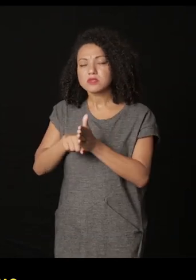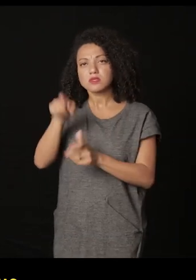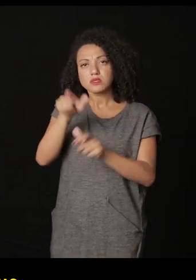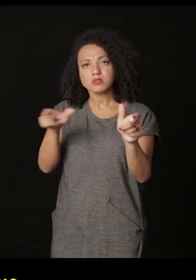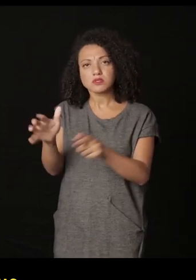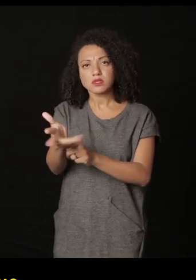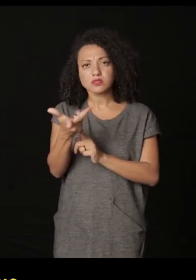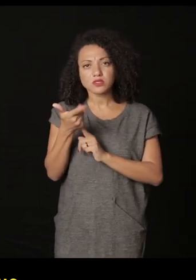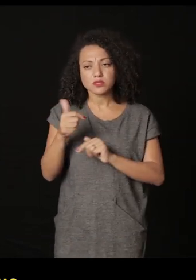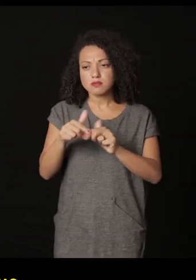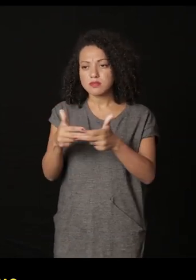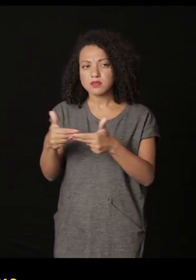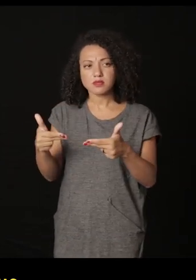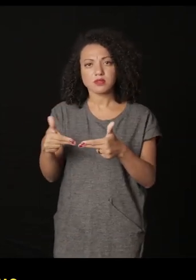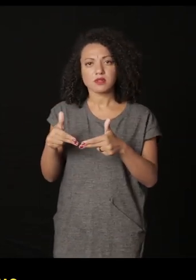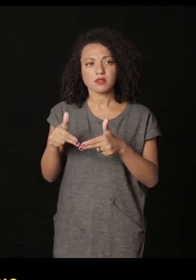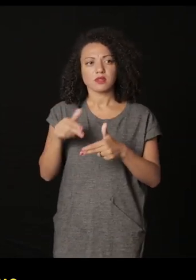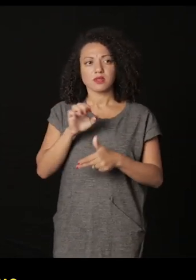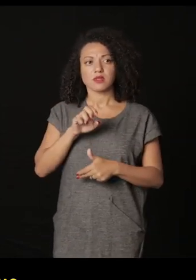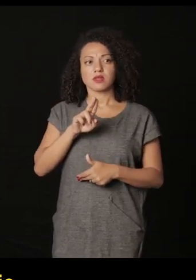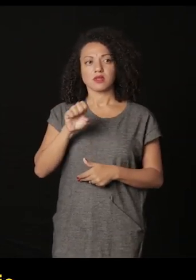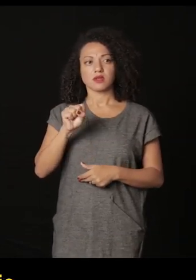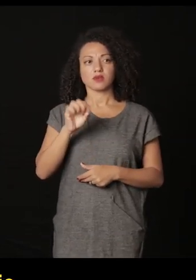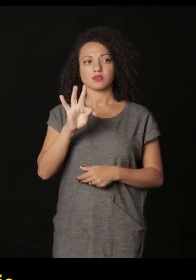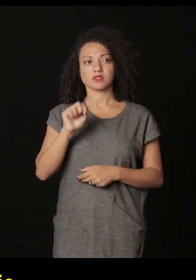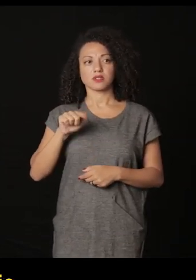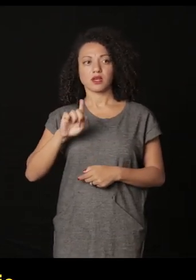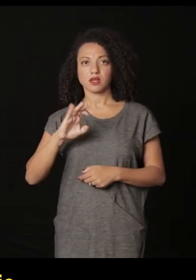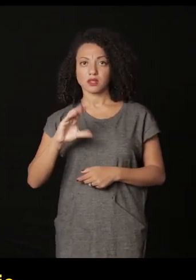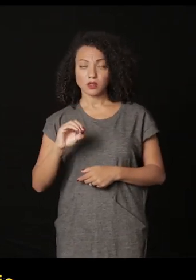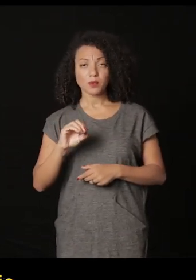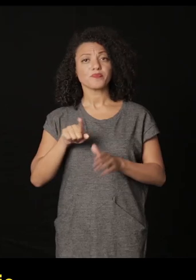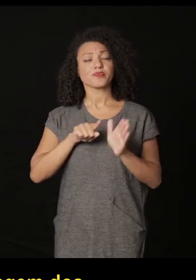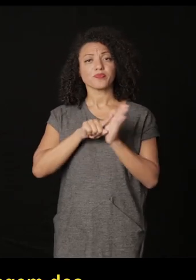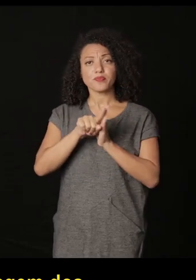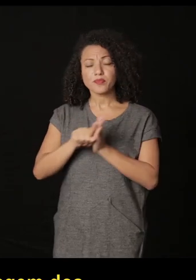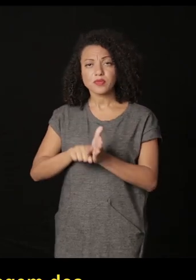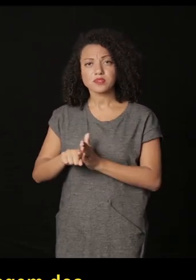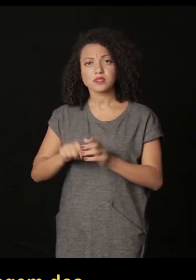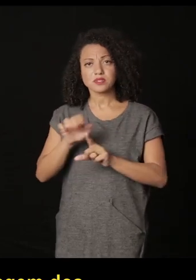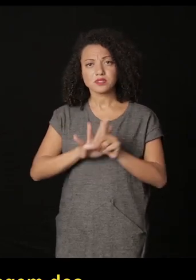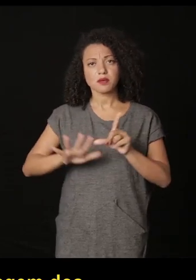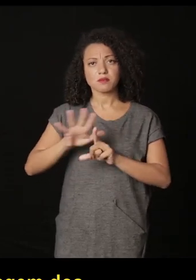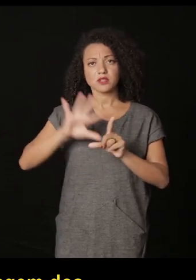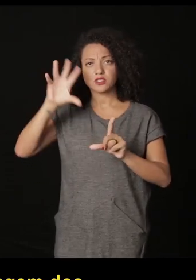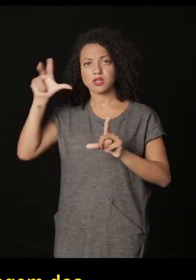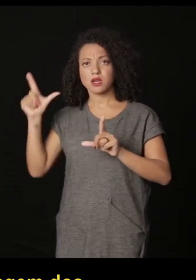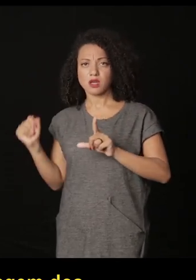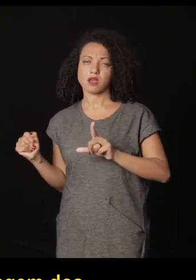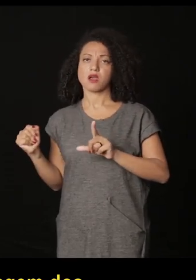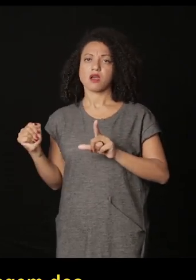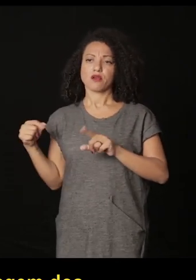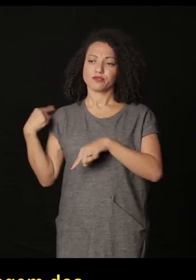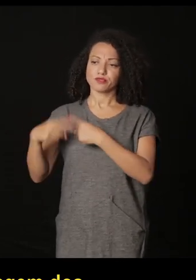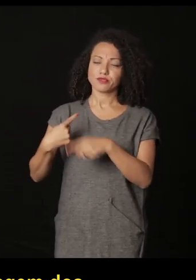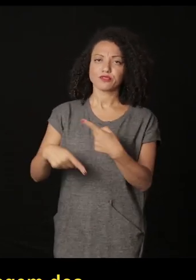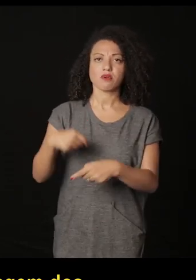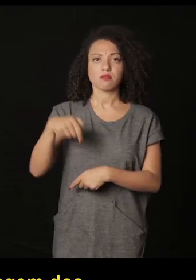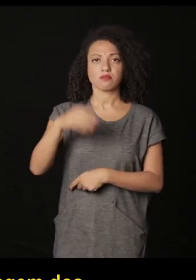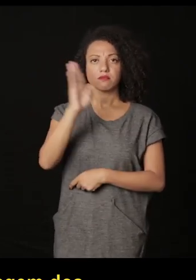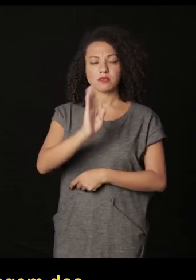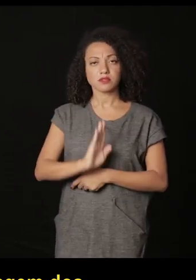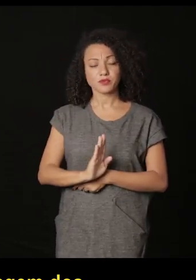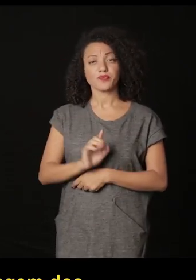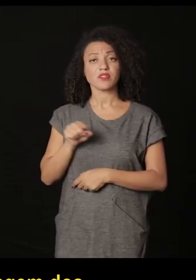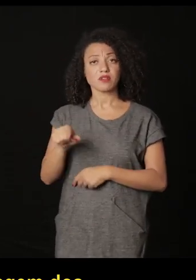con artistas que a partir de material de archivo, como es el caso de Eustáquio, que hace un archivo que pesquisa sobre la